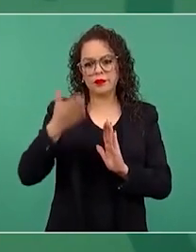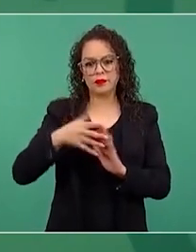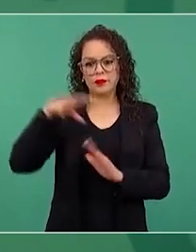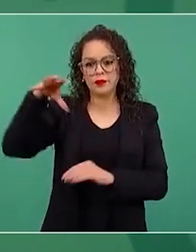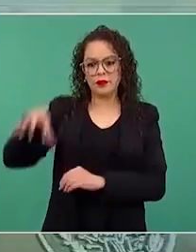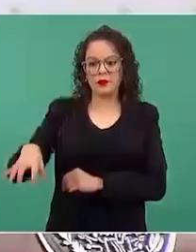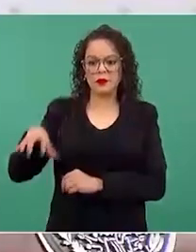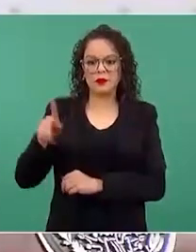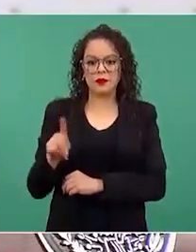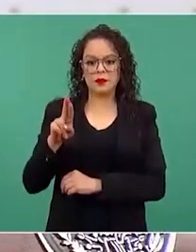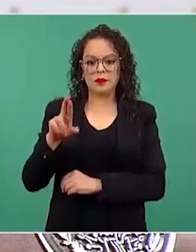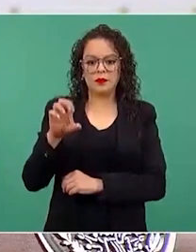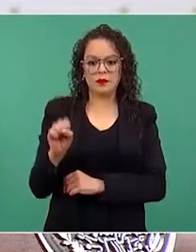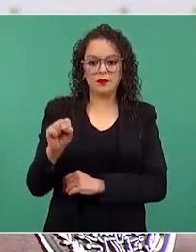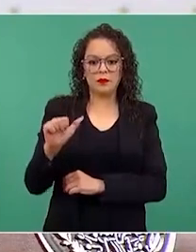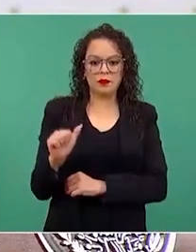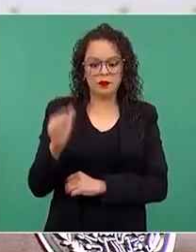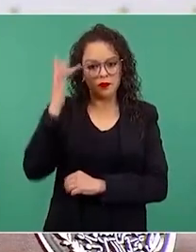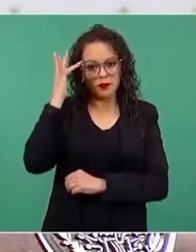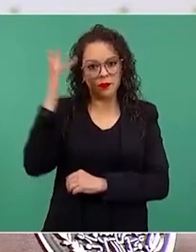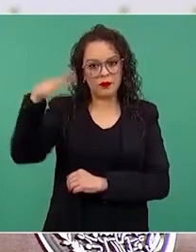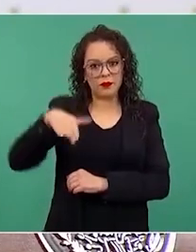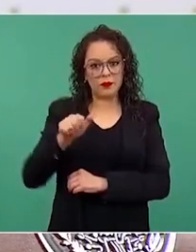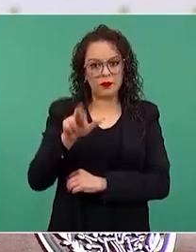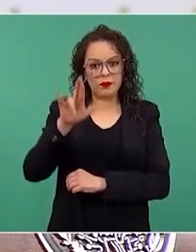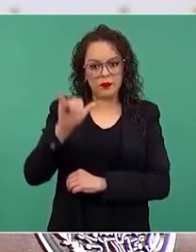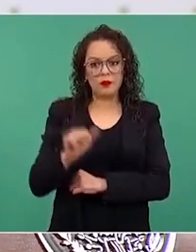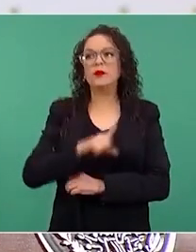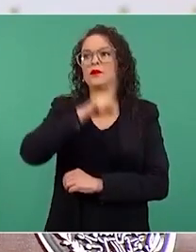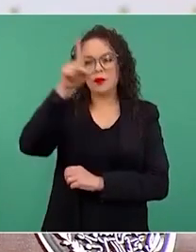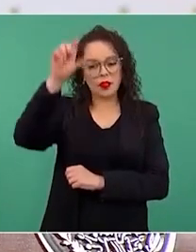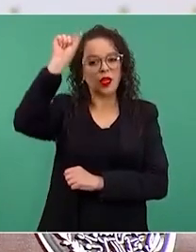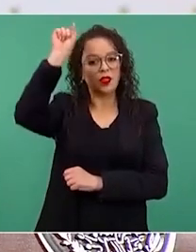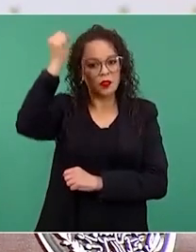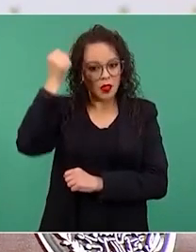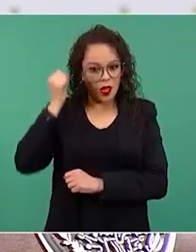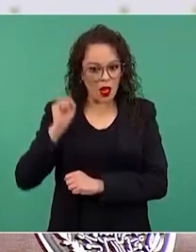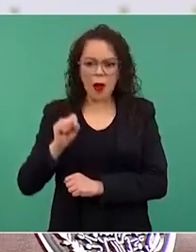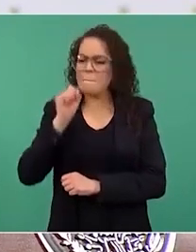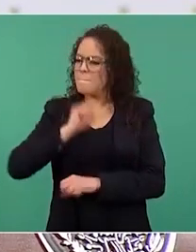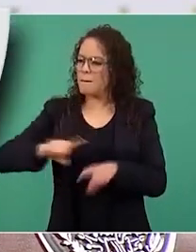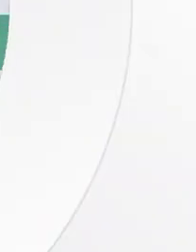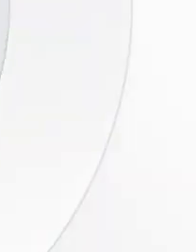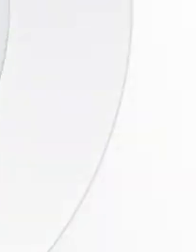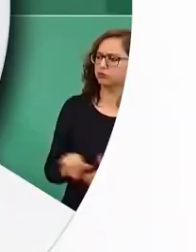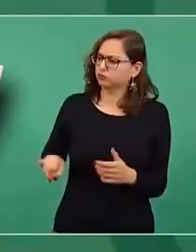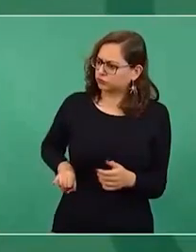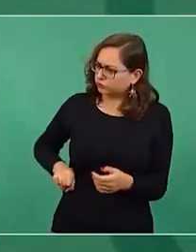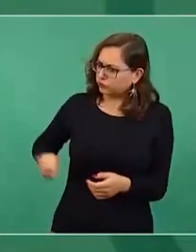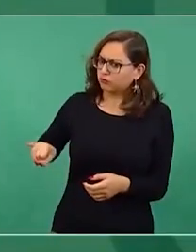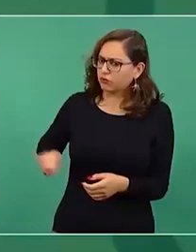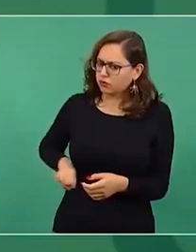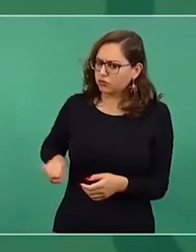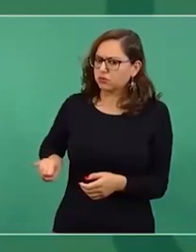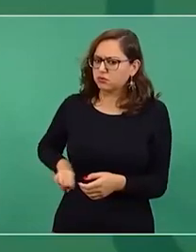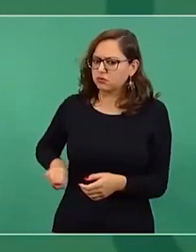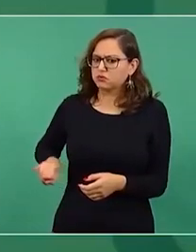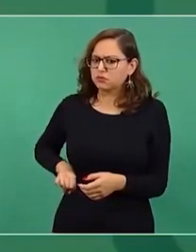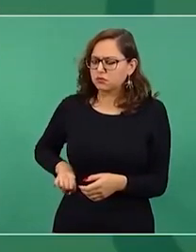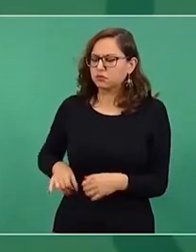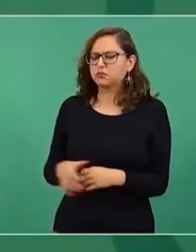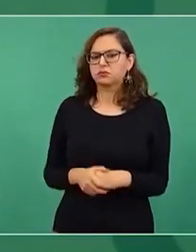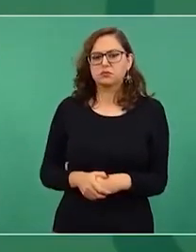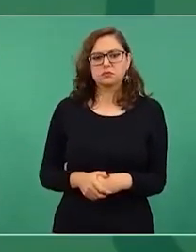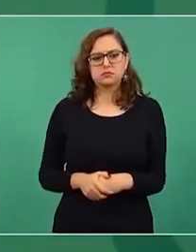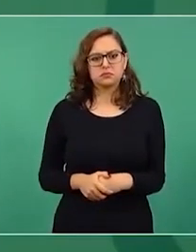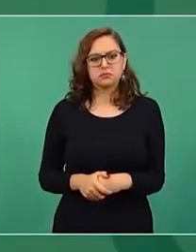se llama la presa Santa María, en Sinaloa, quedaría ahí mismo. este es mi plan